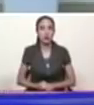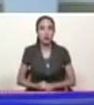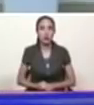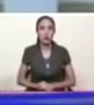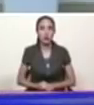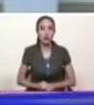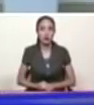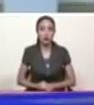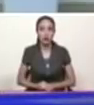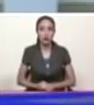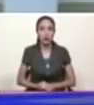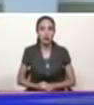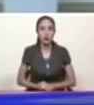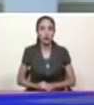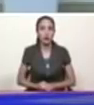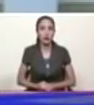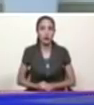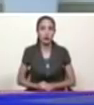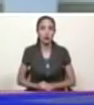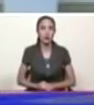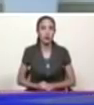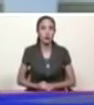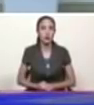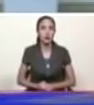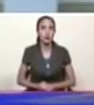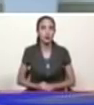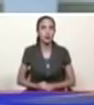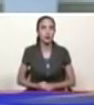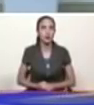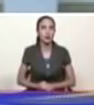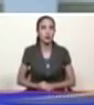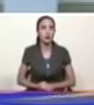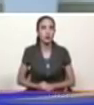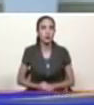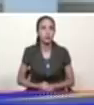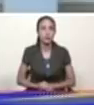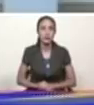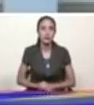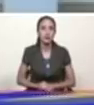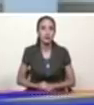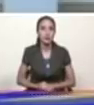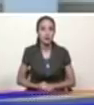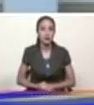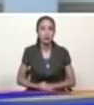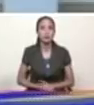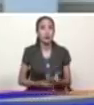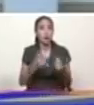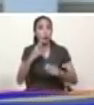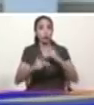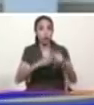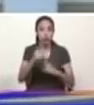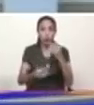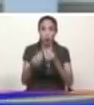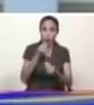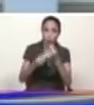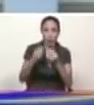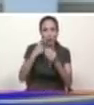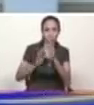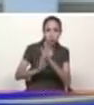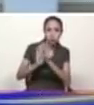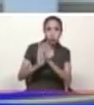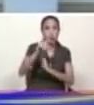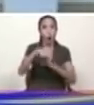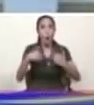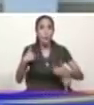que si se puede si se puede tenemos que seguir produciendo nuestro alimento avanzar por eso quise hacer este